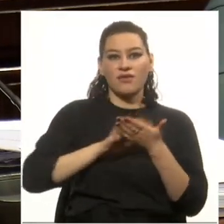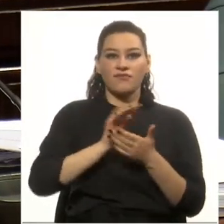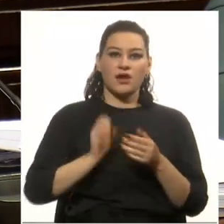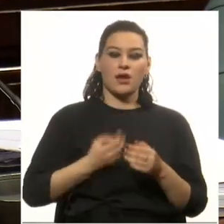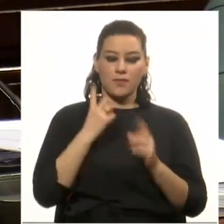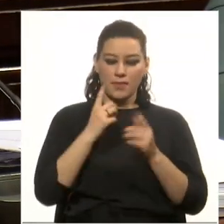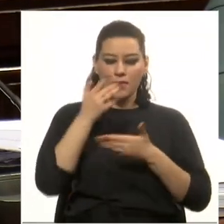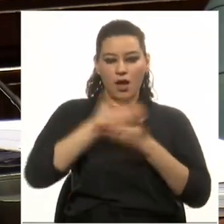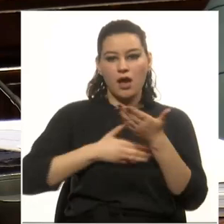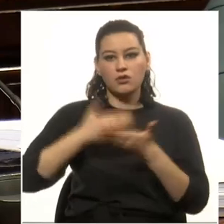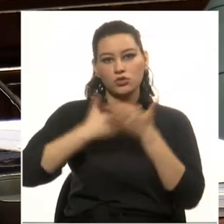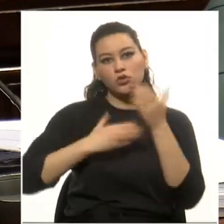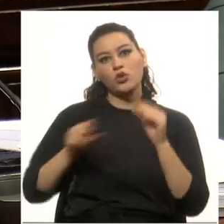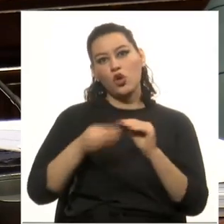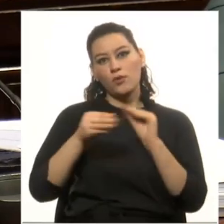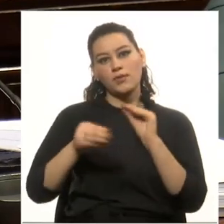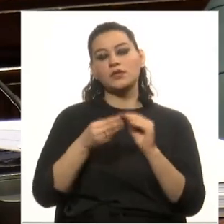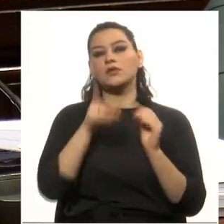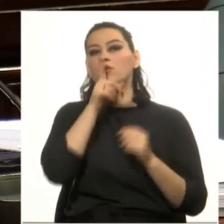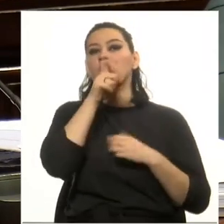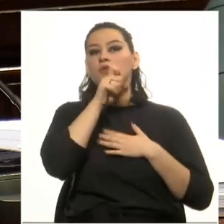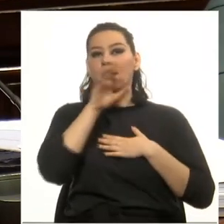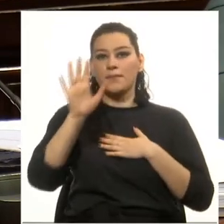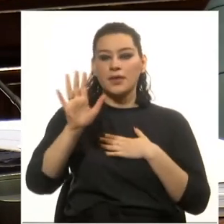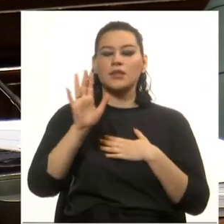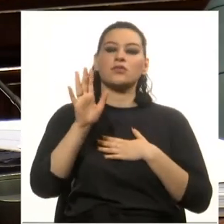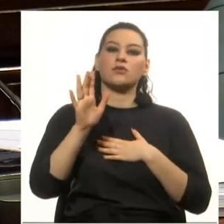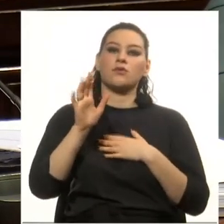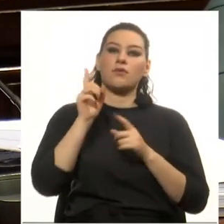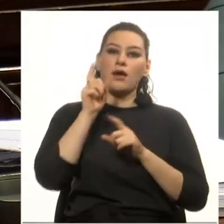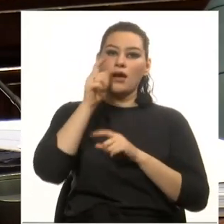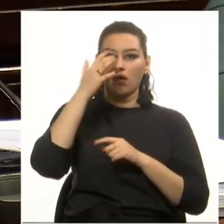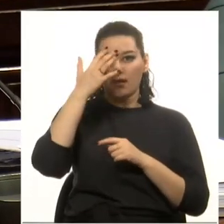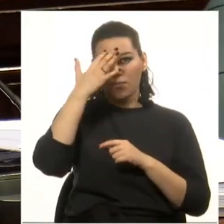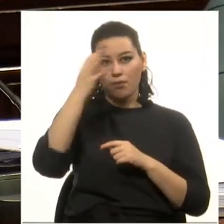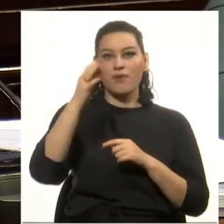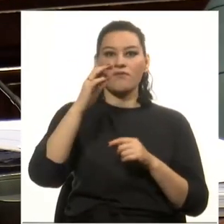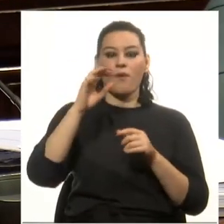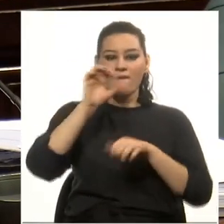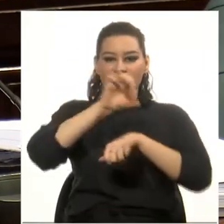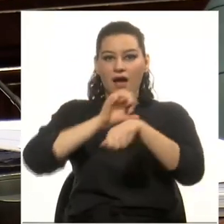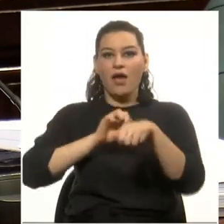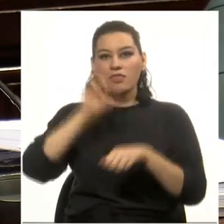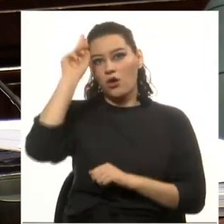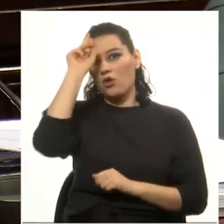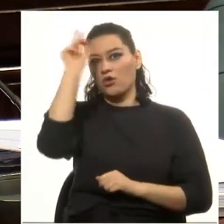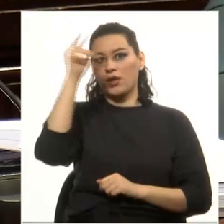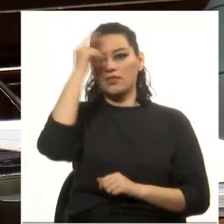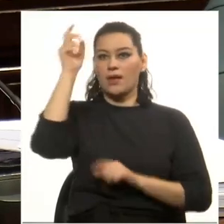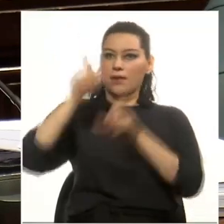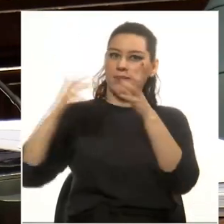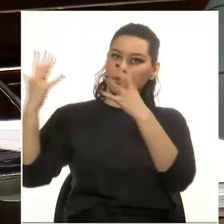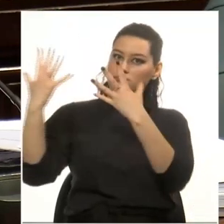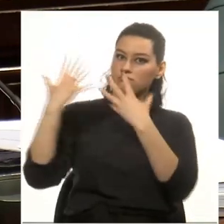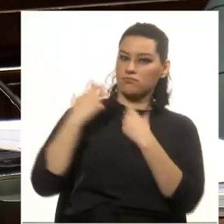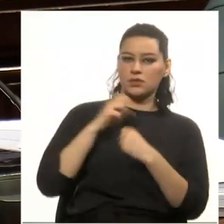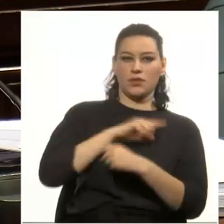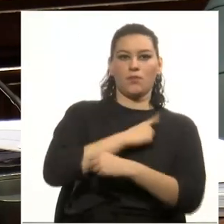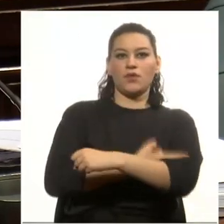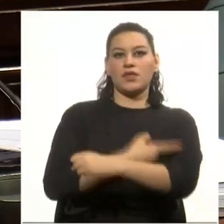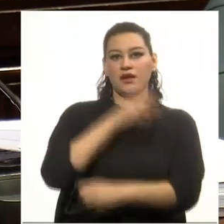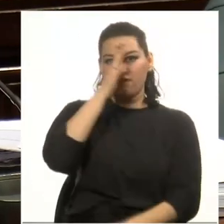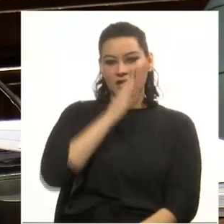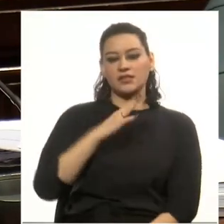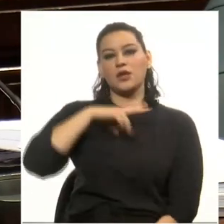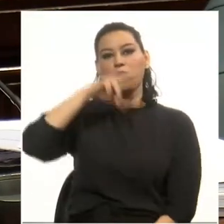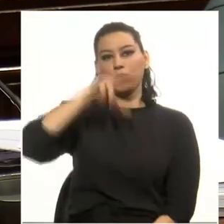siempre los actos de incorporación y juramentos arrancados a los pueblos de la Banda Oriental por los intrusos y pérfidos poderes de Brasil